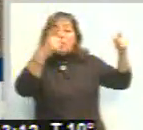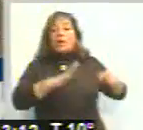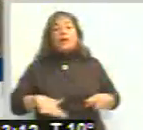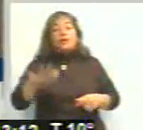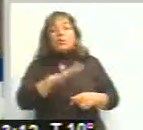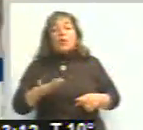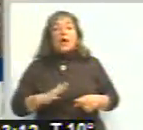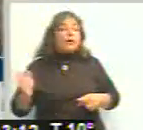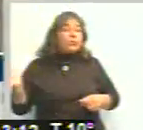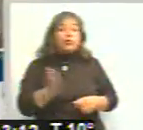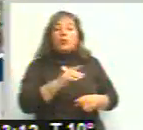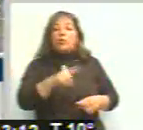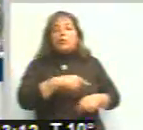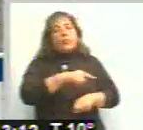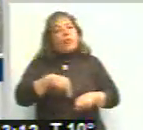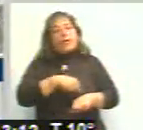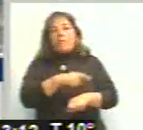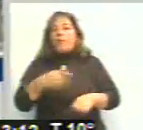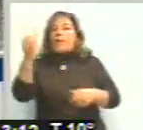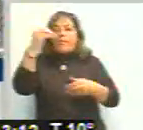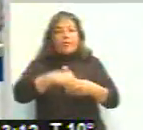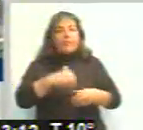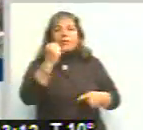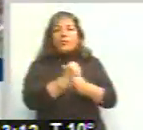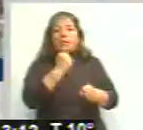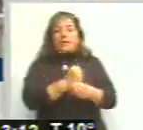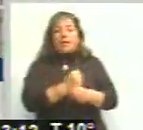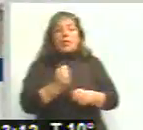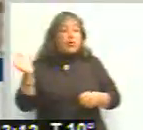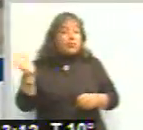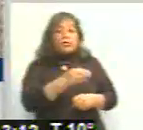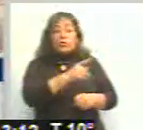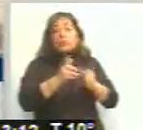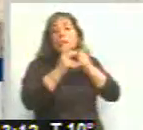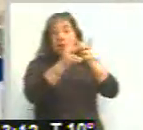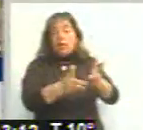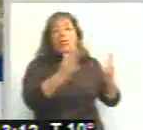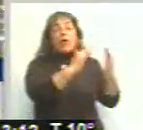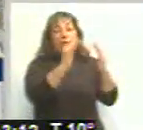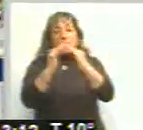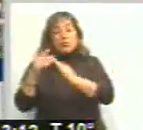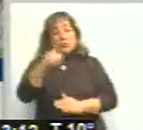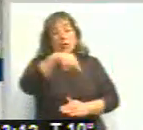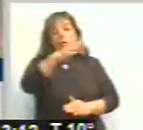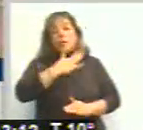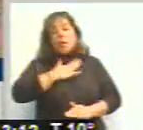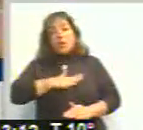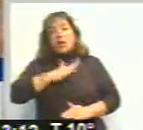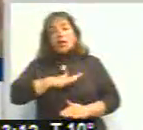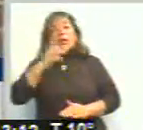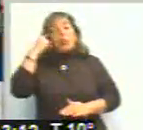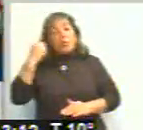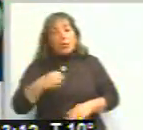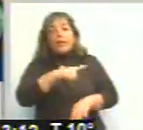esto llevó a ciertas demoras dentro de la ejecución y todo esto le fue explicitado a los vecinos para llevarles la tranquilidad de cuáles fueron los